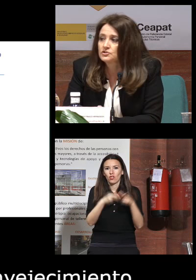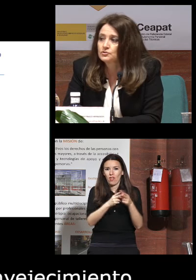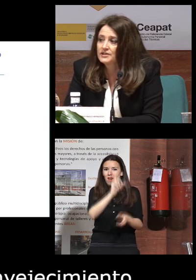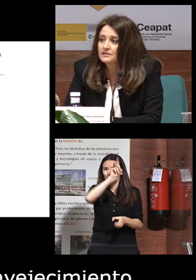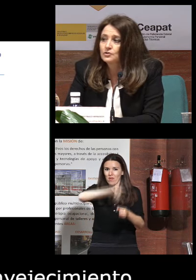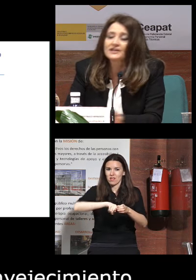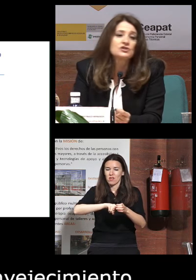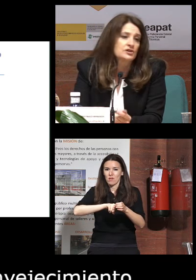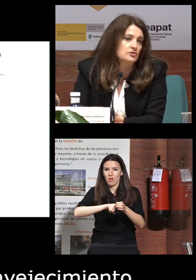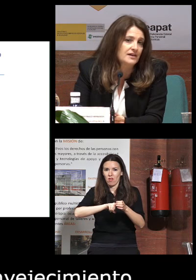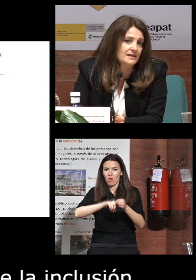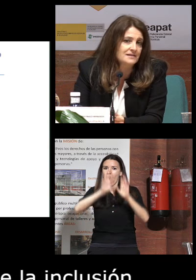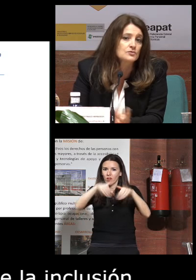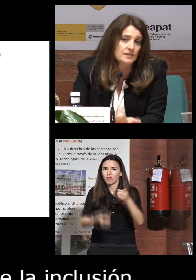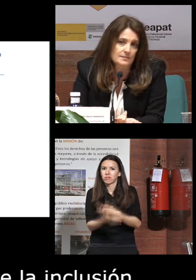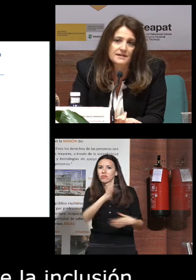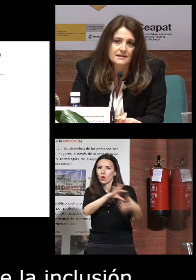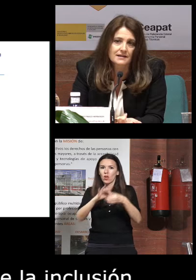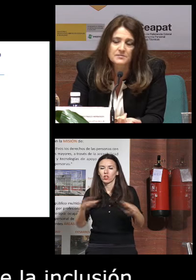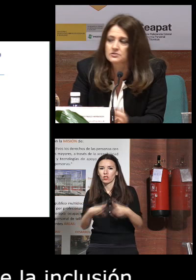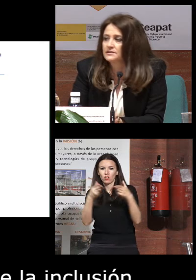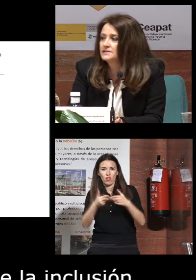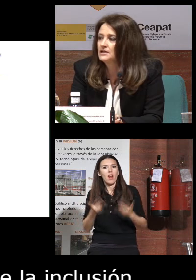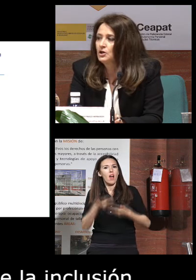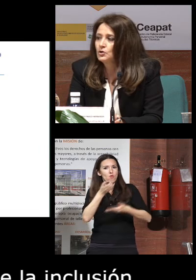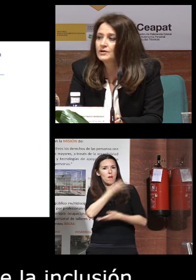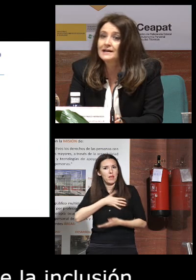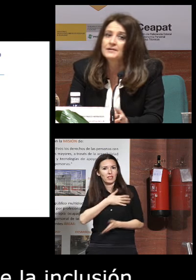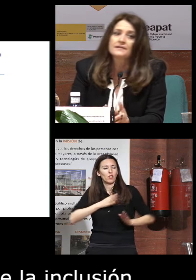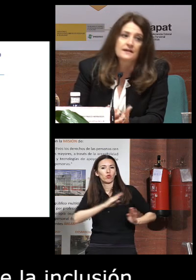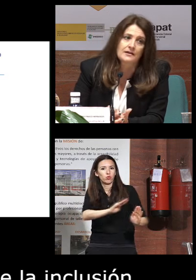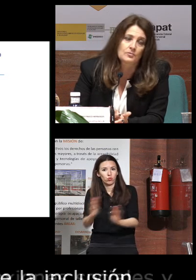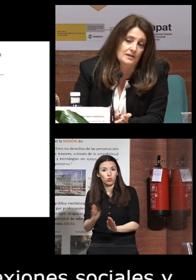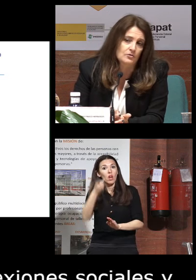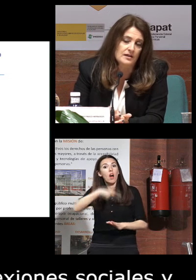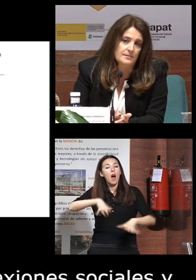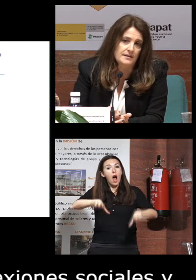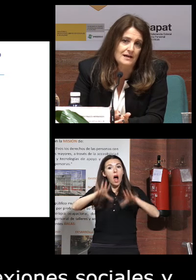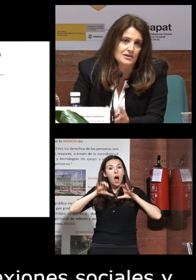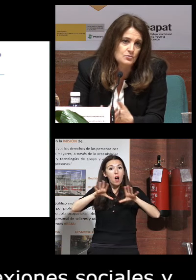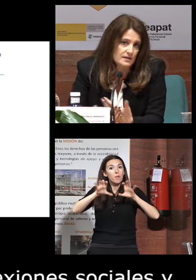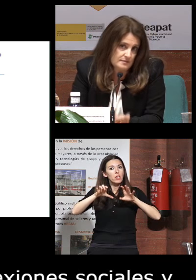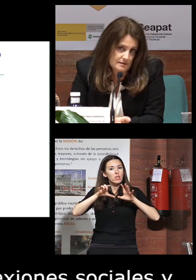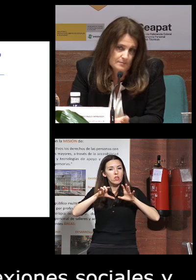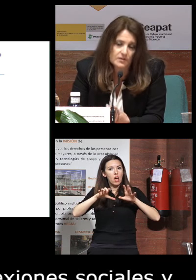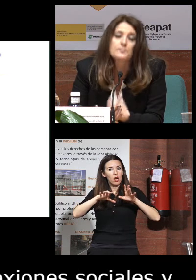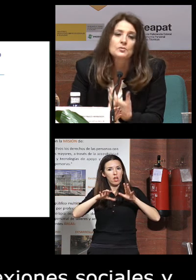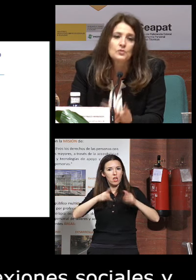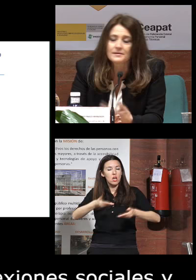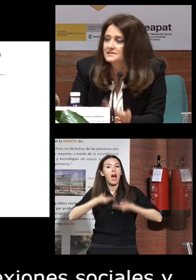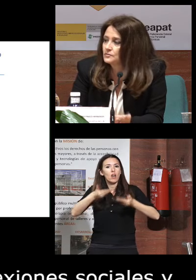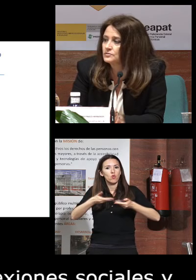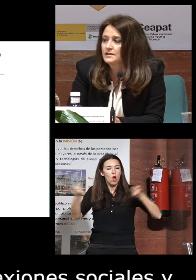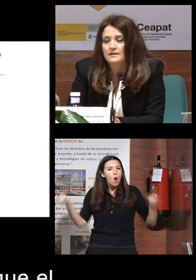construyen conexiones sociales y ayudan al bienestar de las personas o que el aprendizaje a la logra de la vida ayuda porque